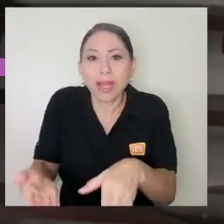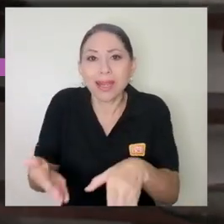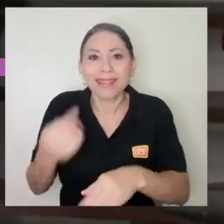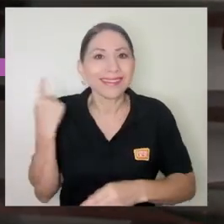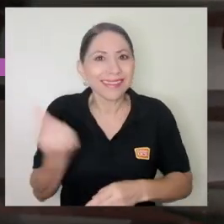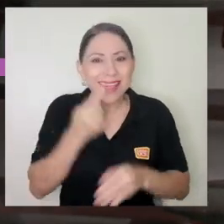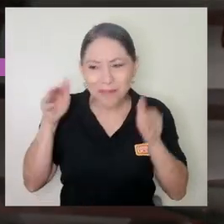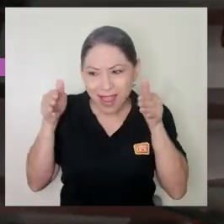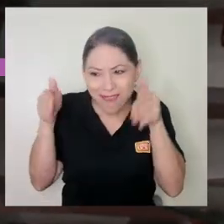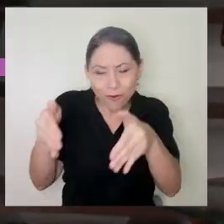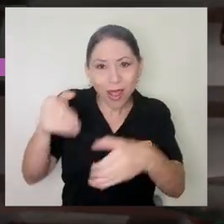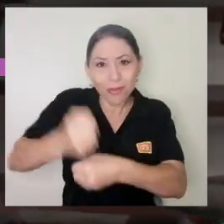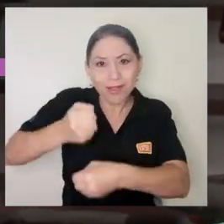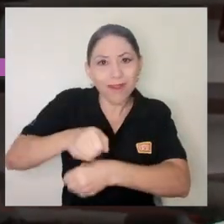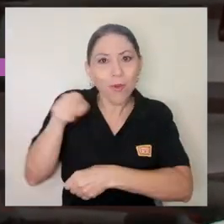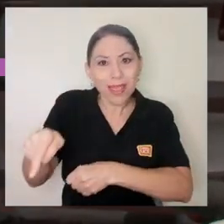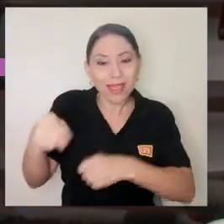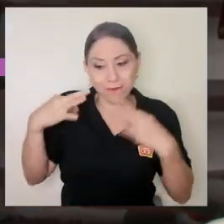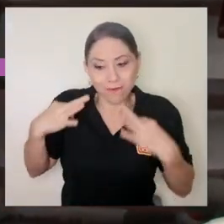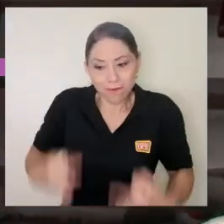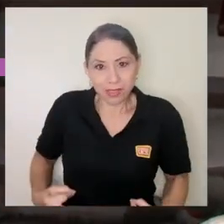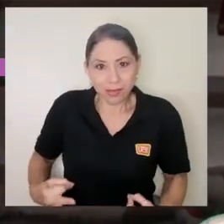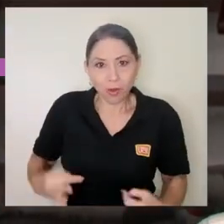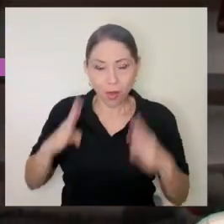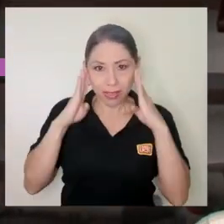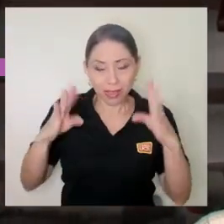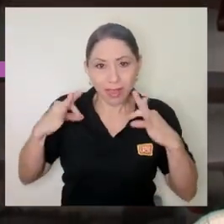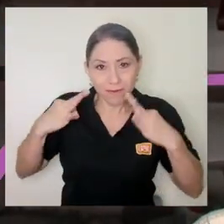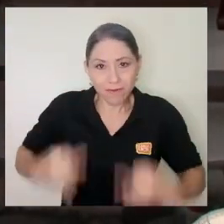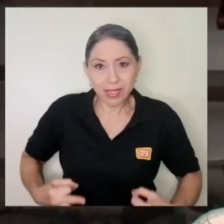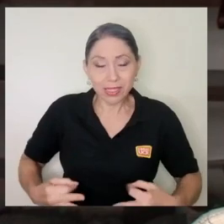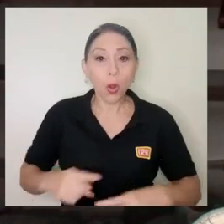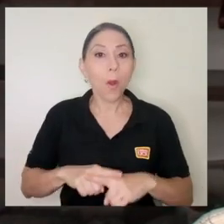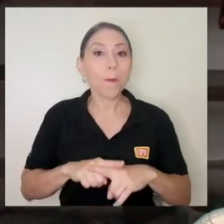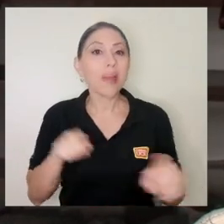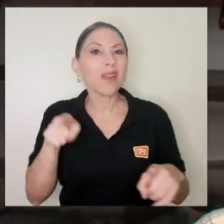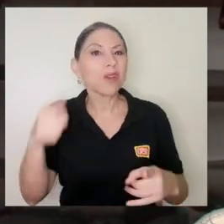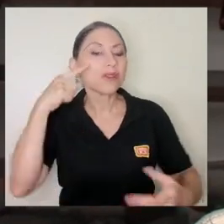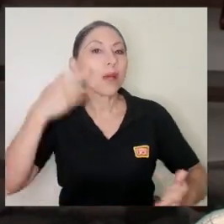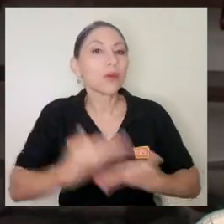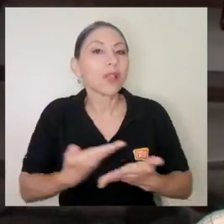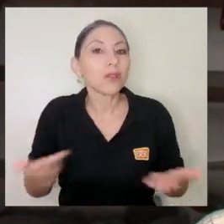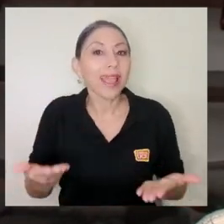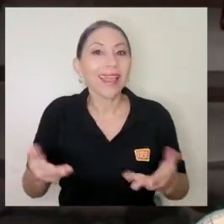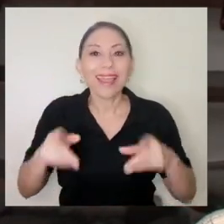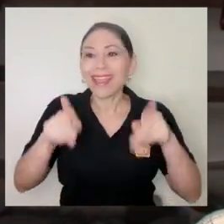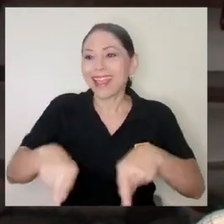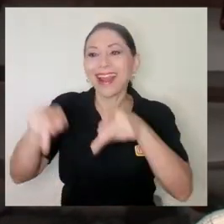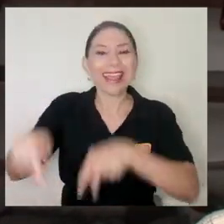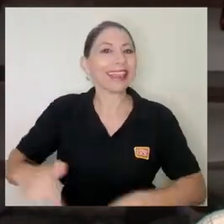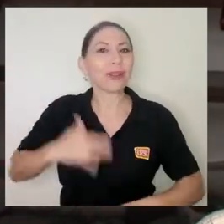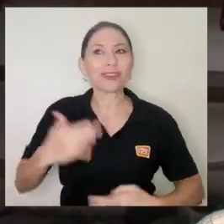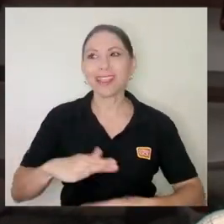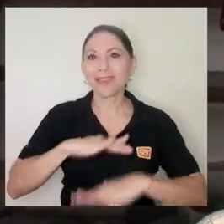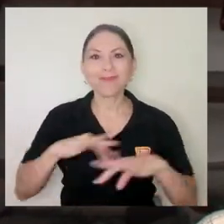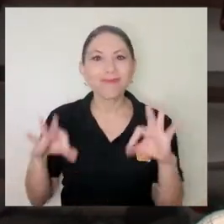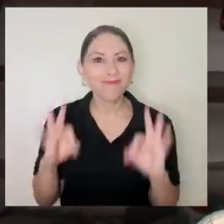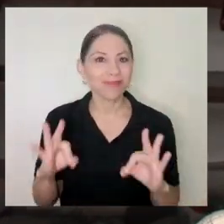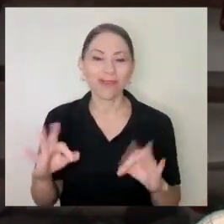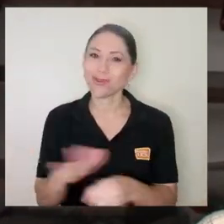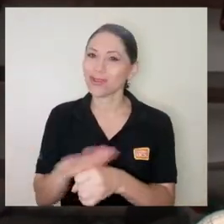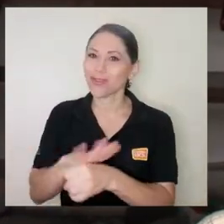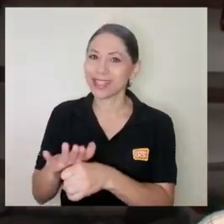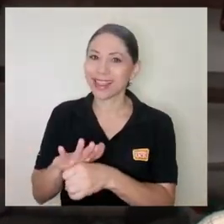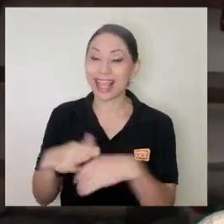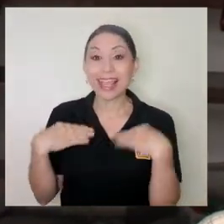se han focalizado ahí pero lo que está dejando en evidencia lo que estamos haciendo es que la gente para la gente no es suficiente porque claro